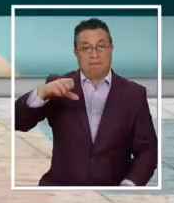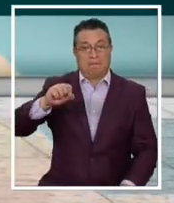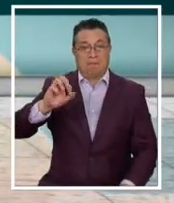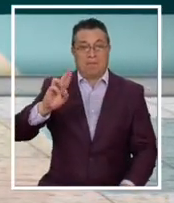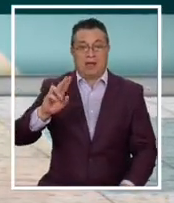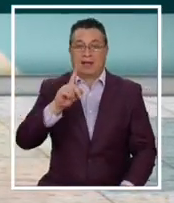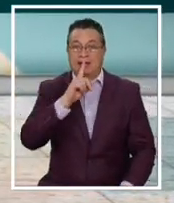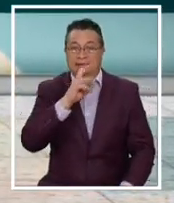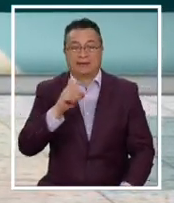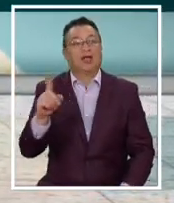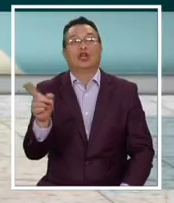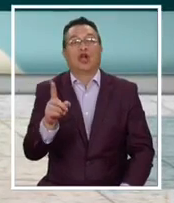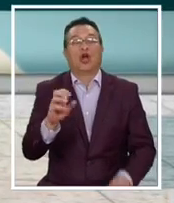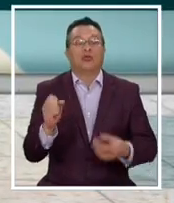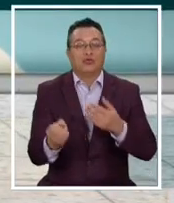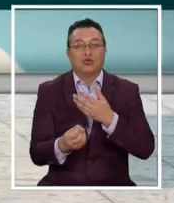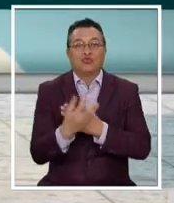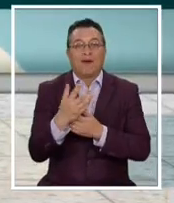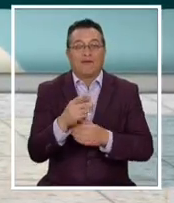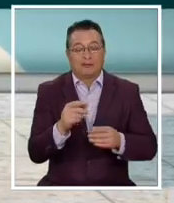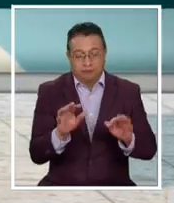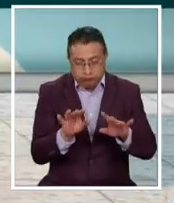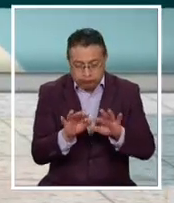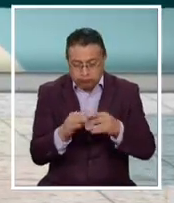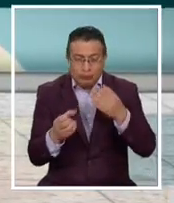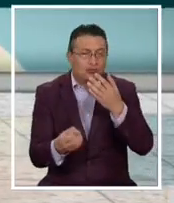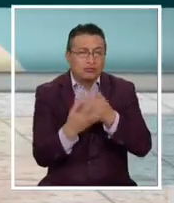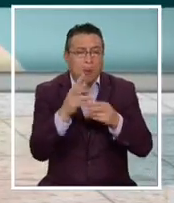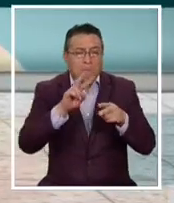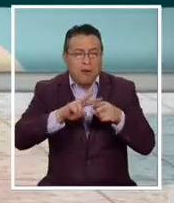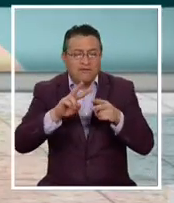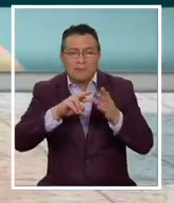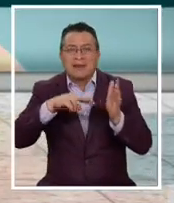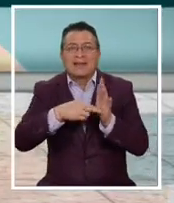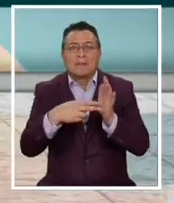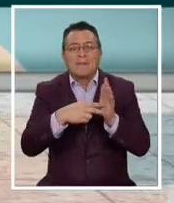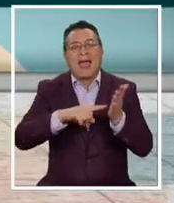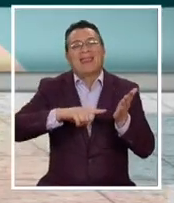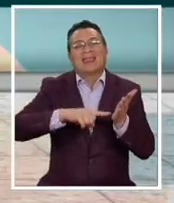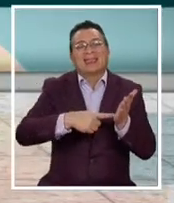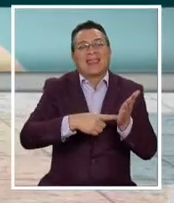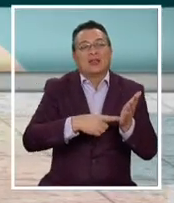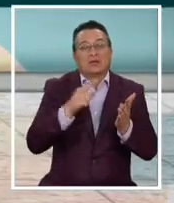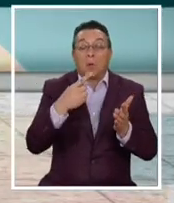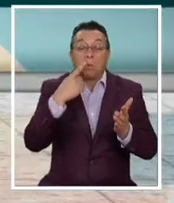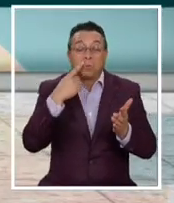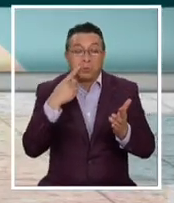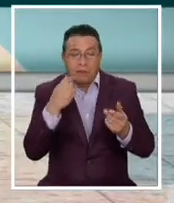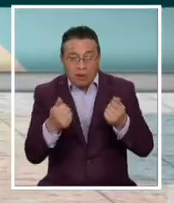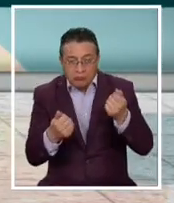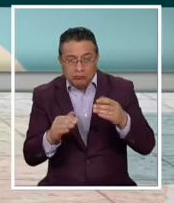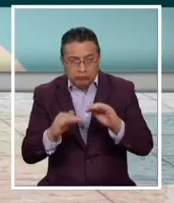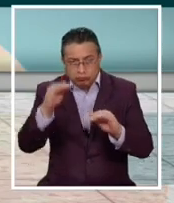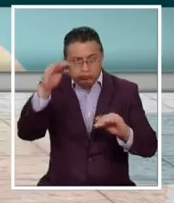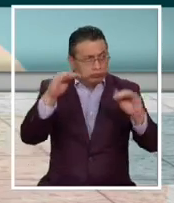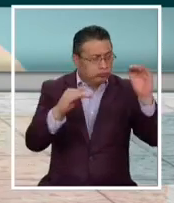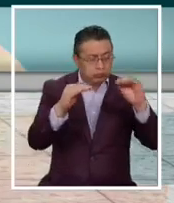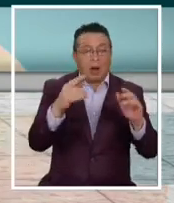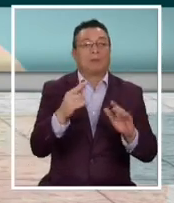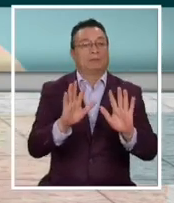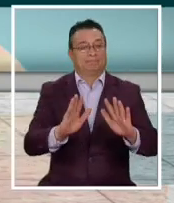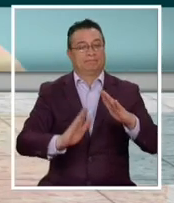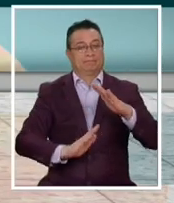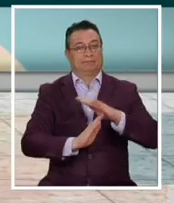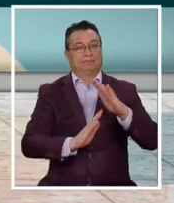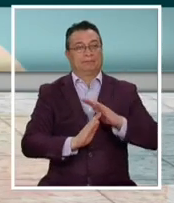necesita una actualización de un software para resolver un pequeño problema técnico que surgió en una prueba realizada la semana pasada.